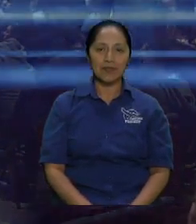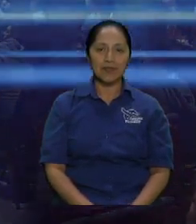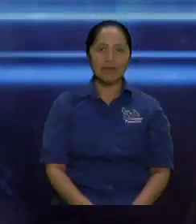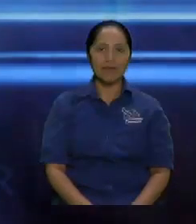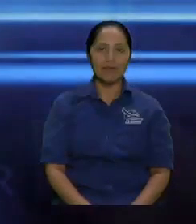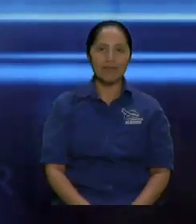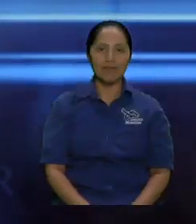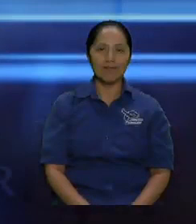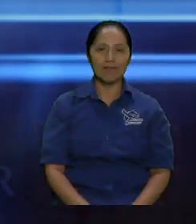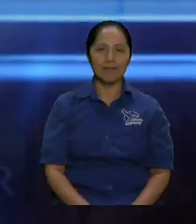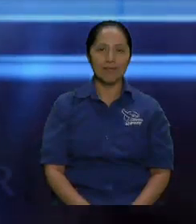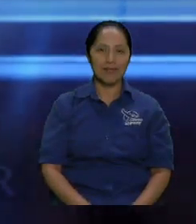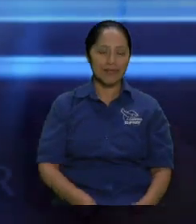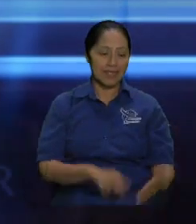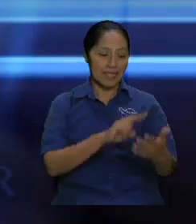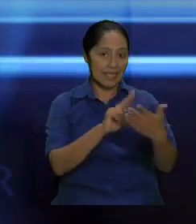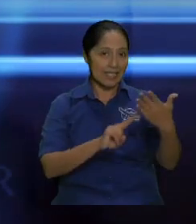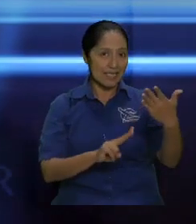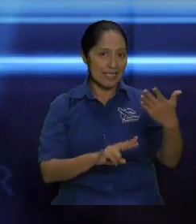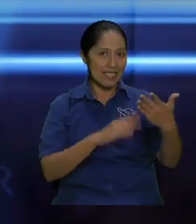Dios vamos a ver